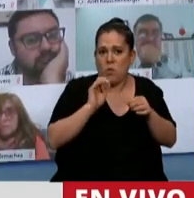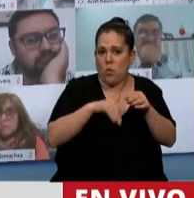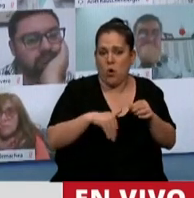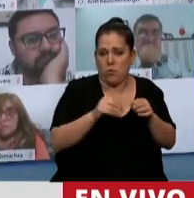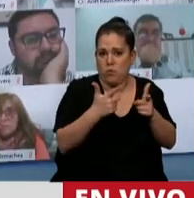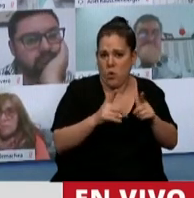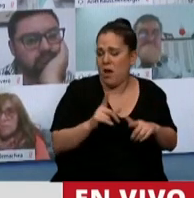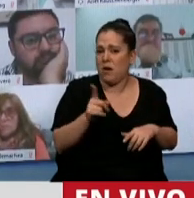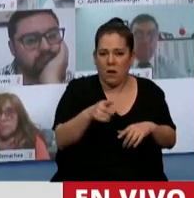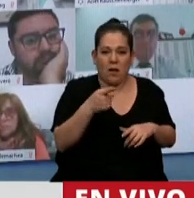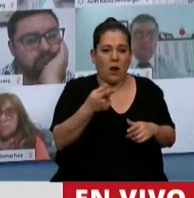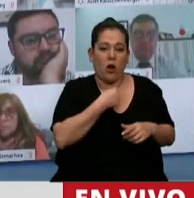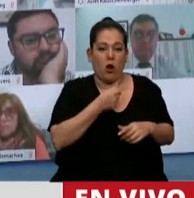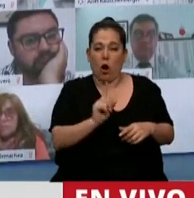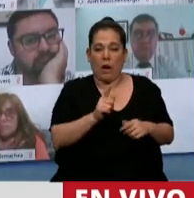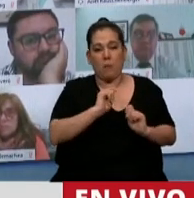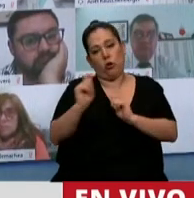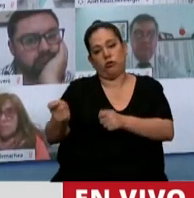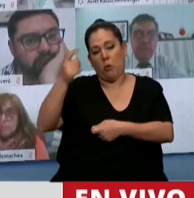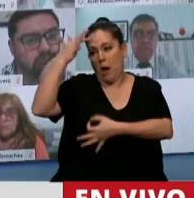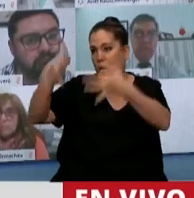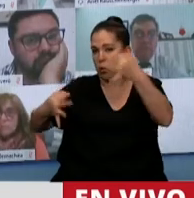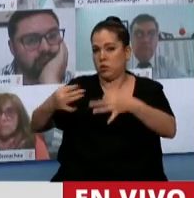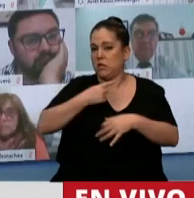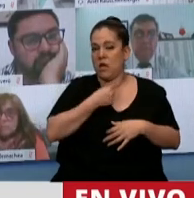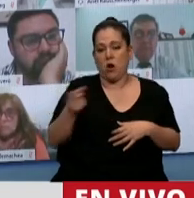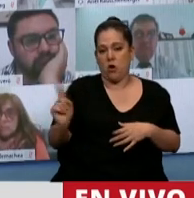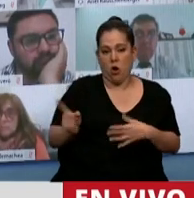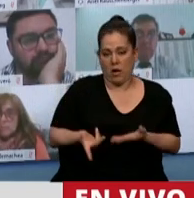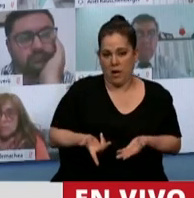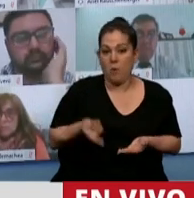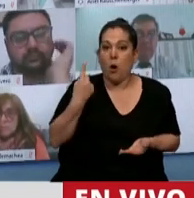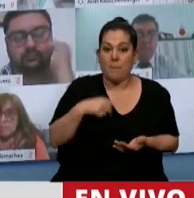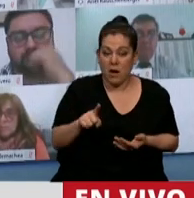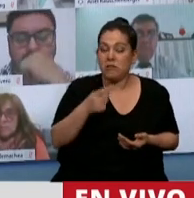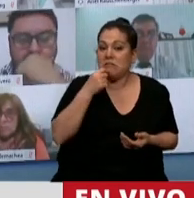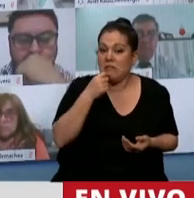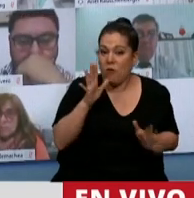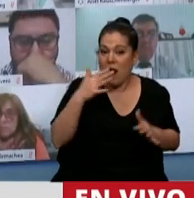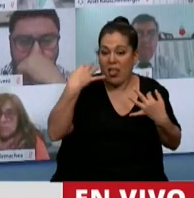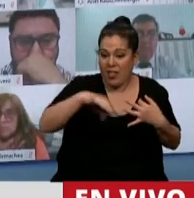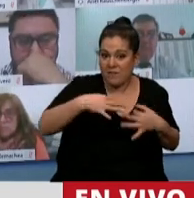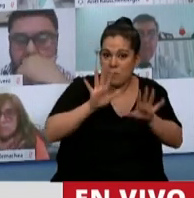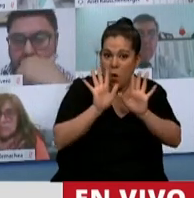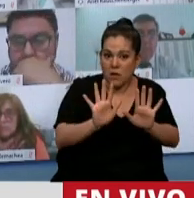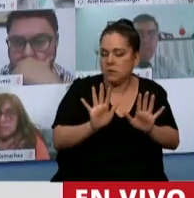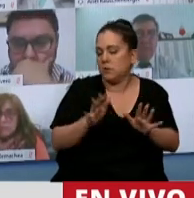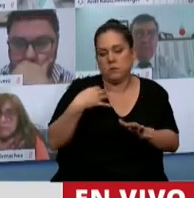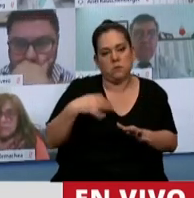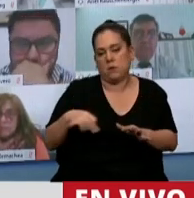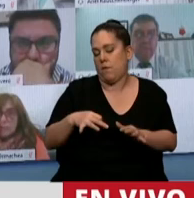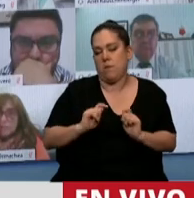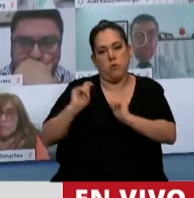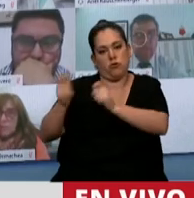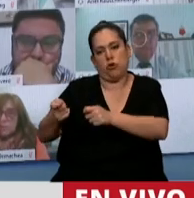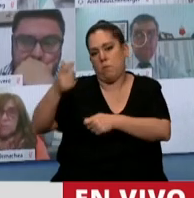obligan a hacerlo, no nos gusta judicializar la política. Pero si lo tenemos que hacer para evitar el atropello de las instituciones, para